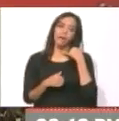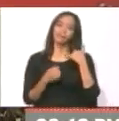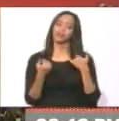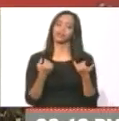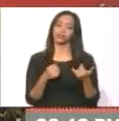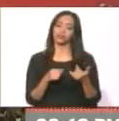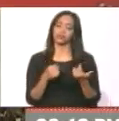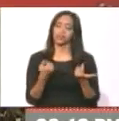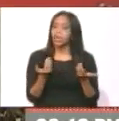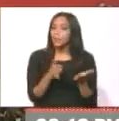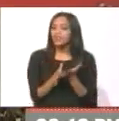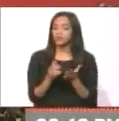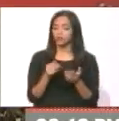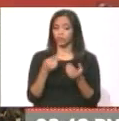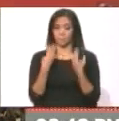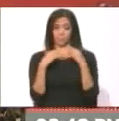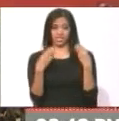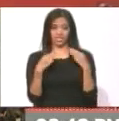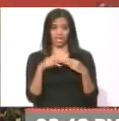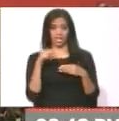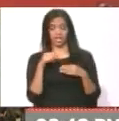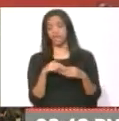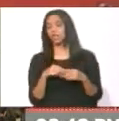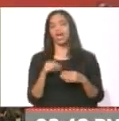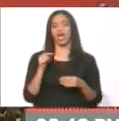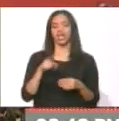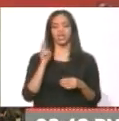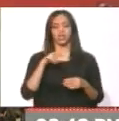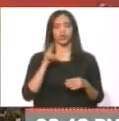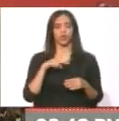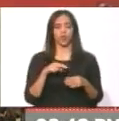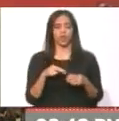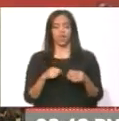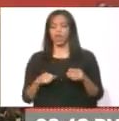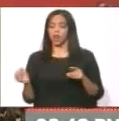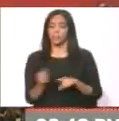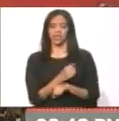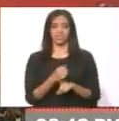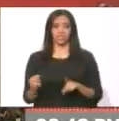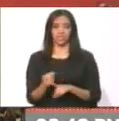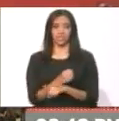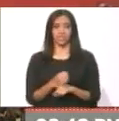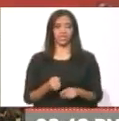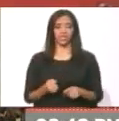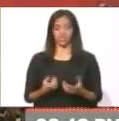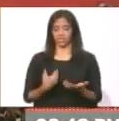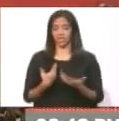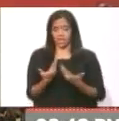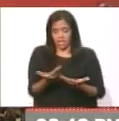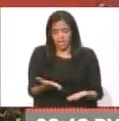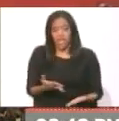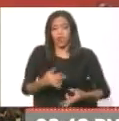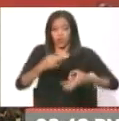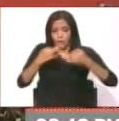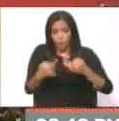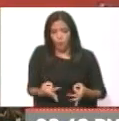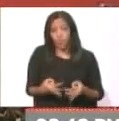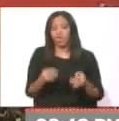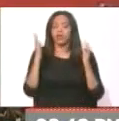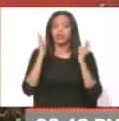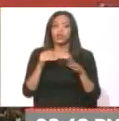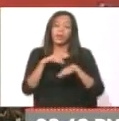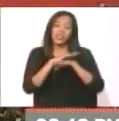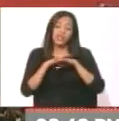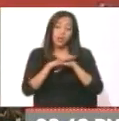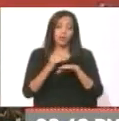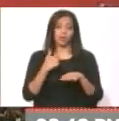mensaje, que en el Sevin nunca lo, ¿cómo se llama? Lo maltrataron, y que le dieron un excelente trato. Yo pido disculpas